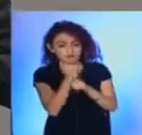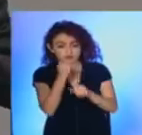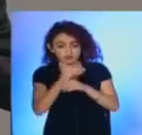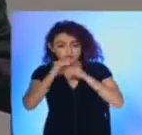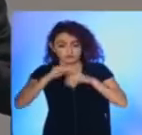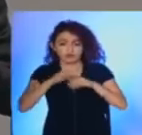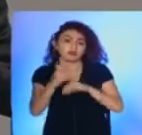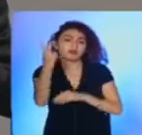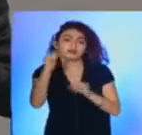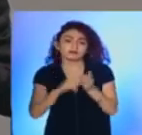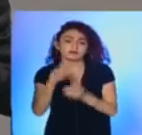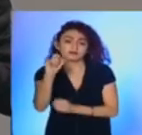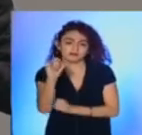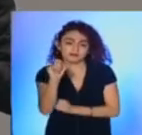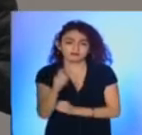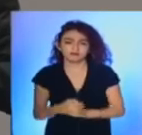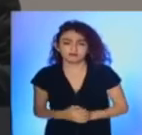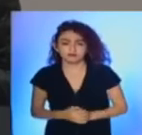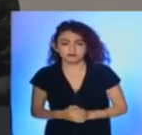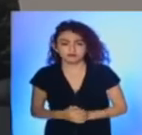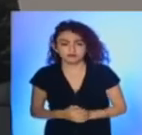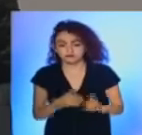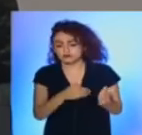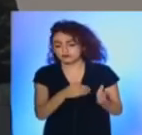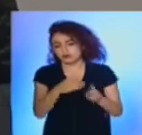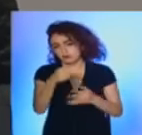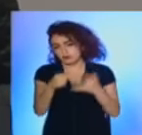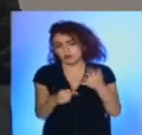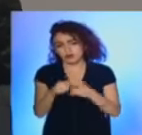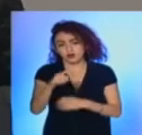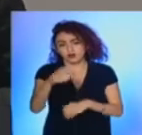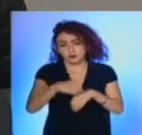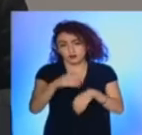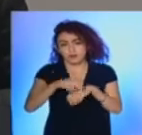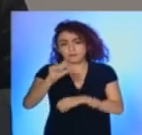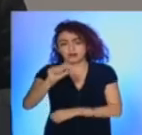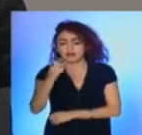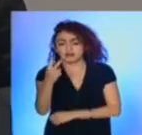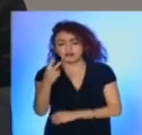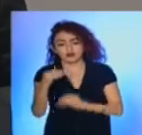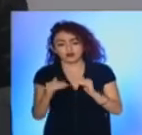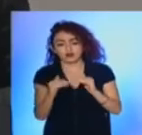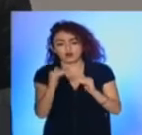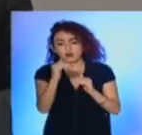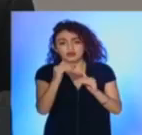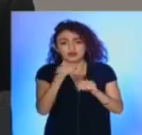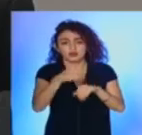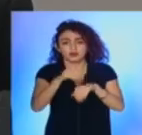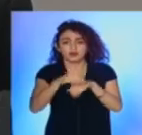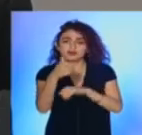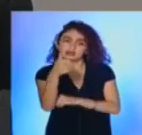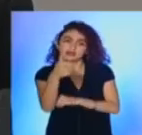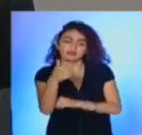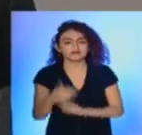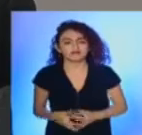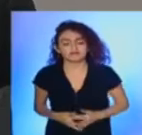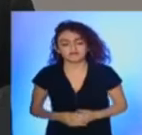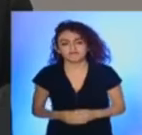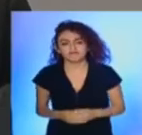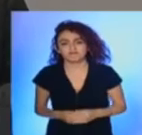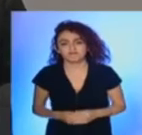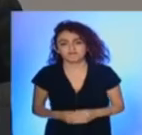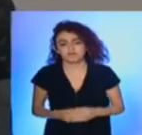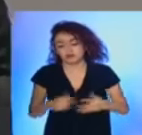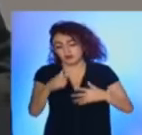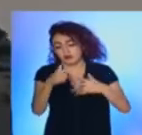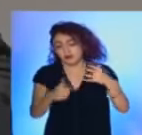transparencia 2020, pasamos de la posición número 22 a la posición número 6. Es